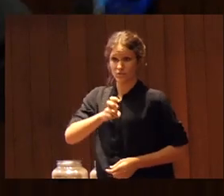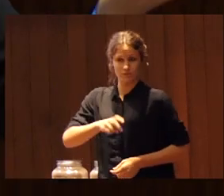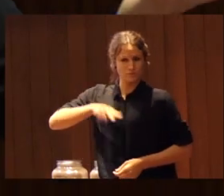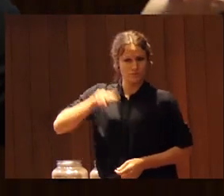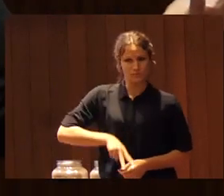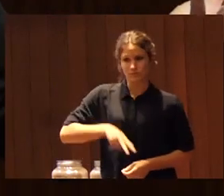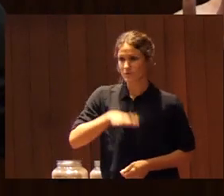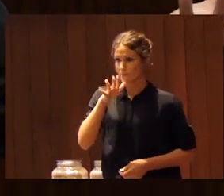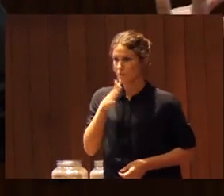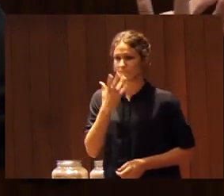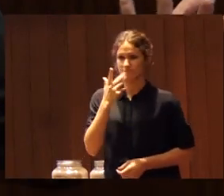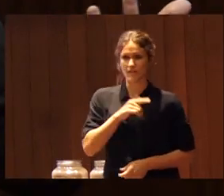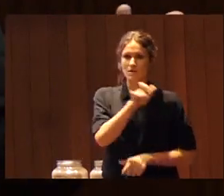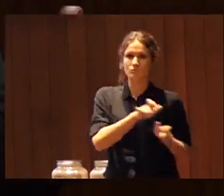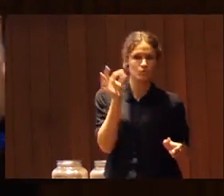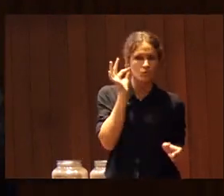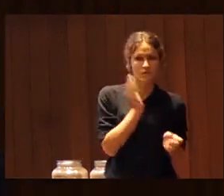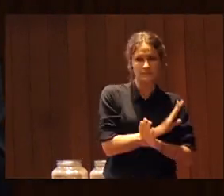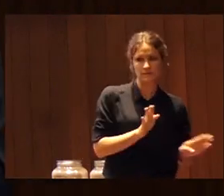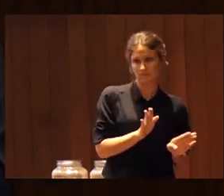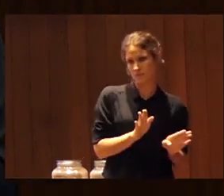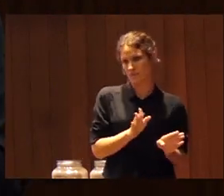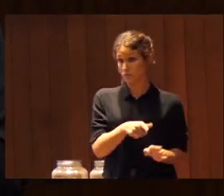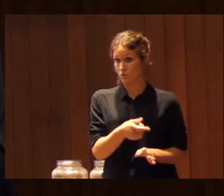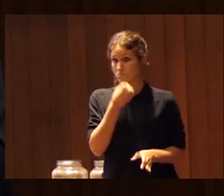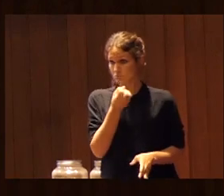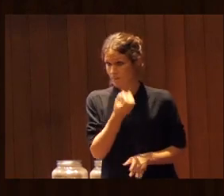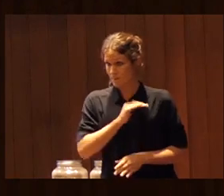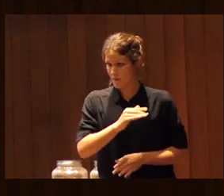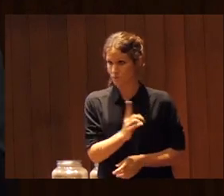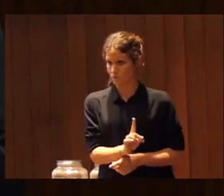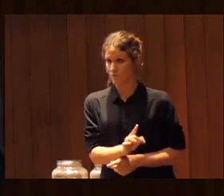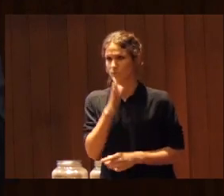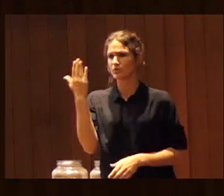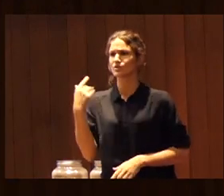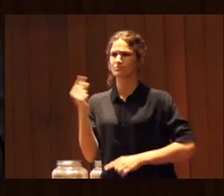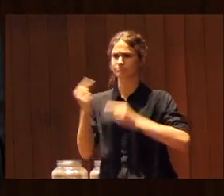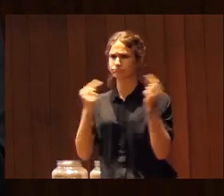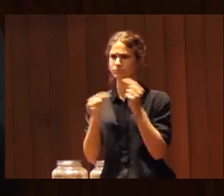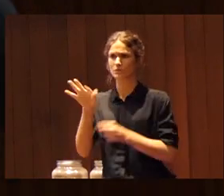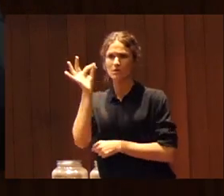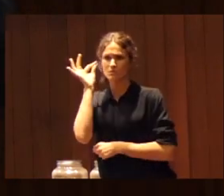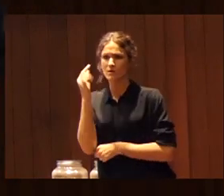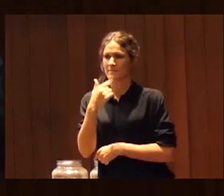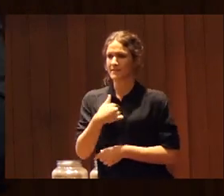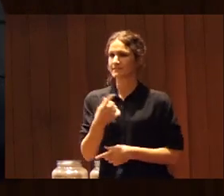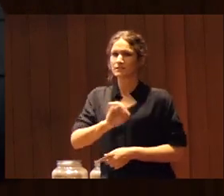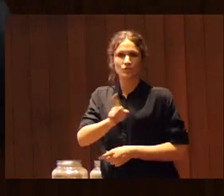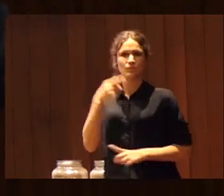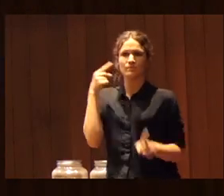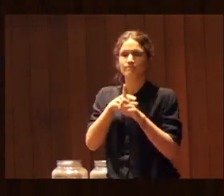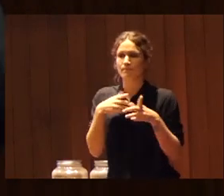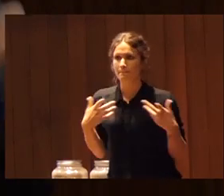prefieren espacios con mujeres y no quieren compartirlo con hombres eso no está mal pero el otro día la discusión que tenía con una mujer de squash me decía no objetivo